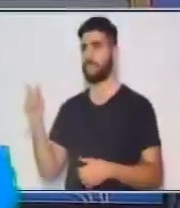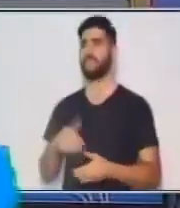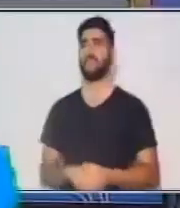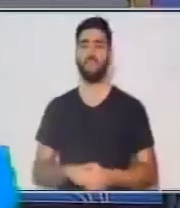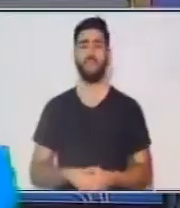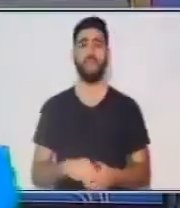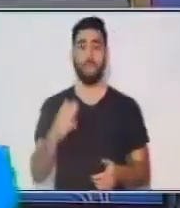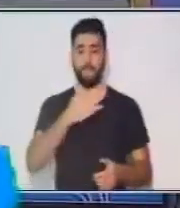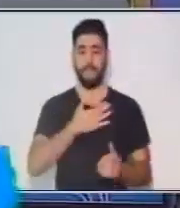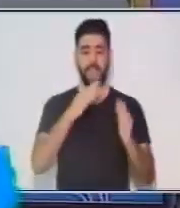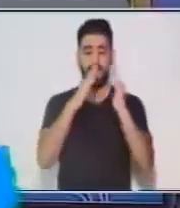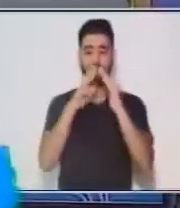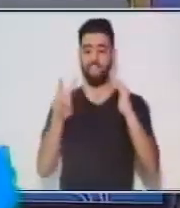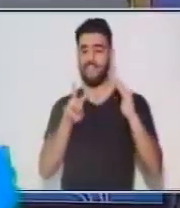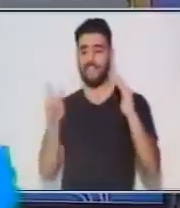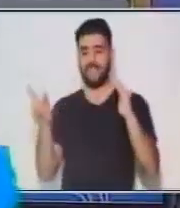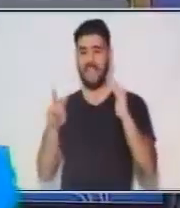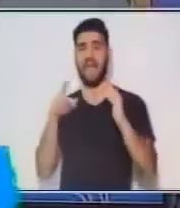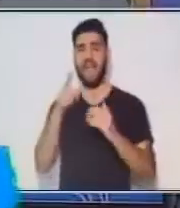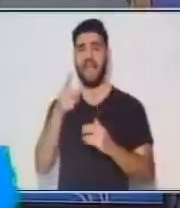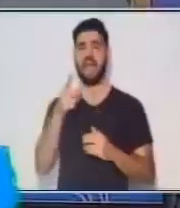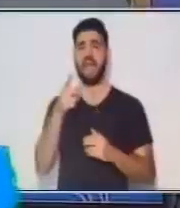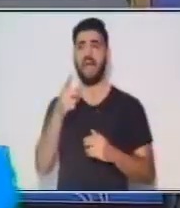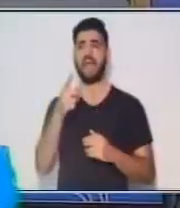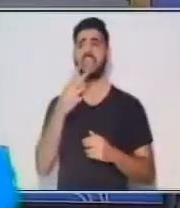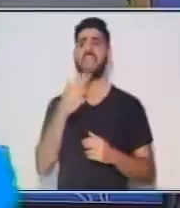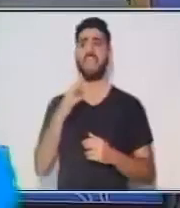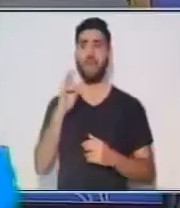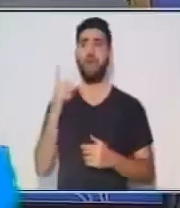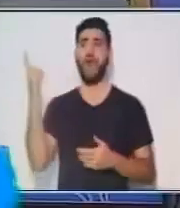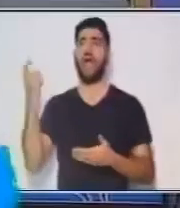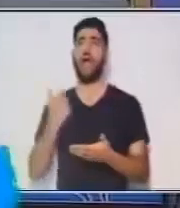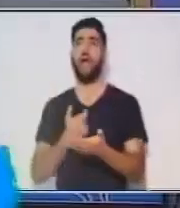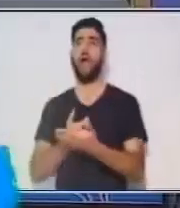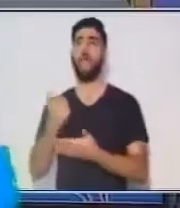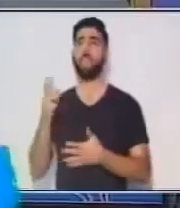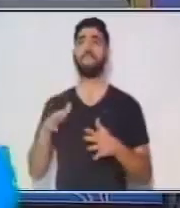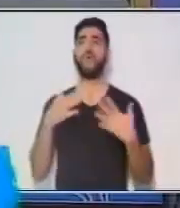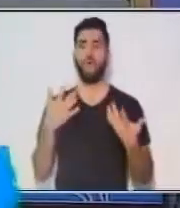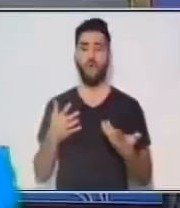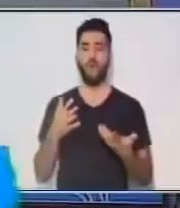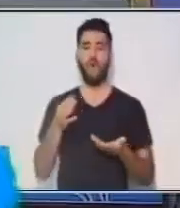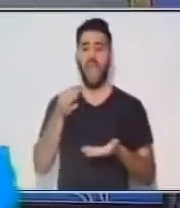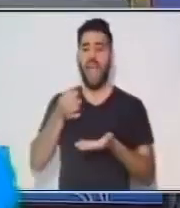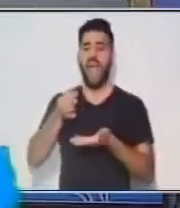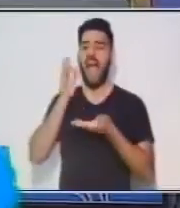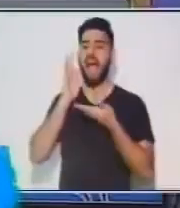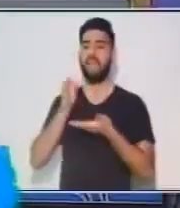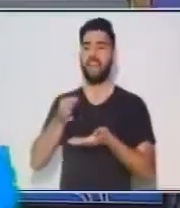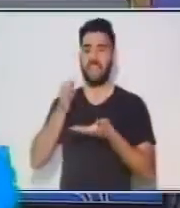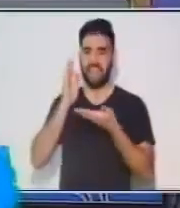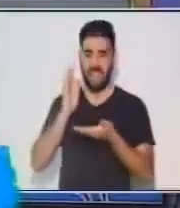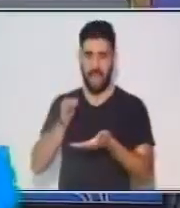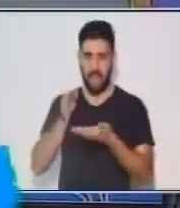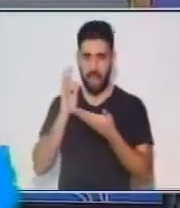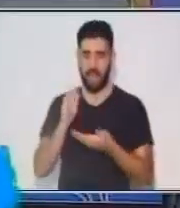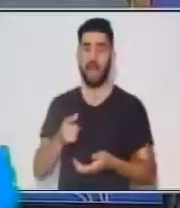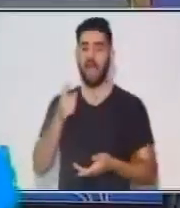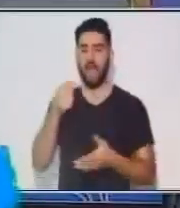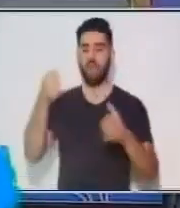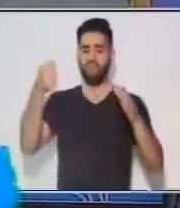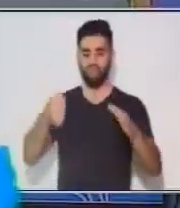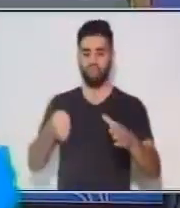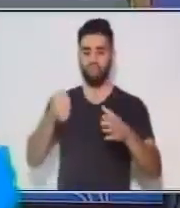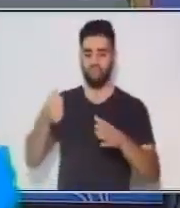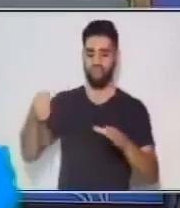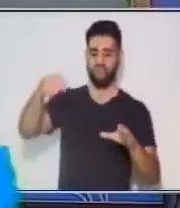mi vecina compró una cafetera. ¿Quién compró una cafetera? Ahora, el hijo de mi vecina. Se dan cuenta que